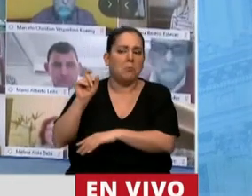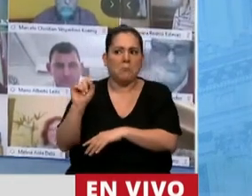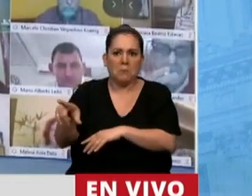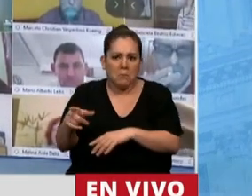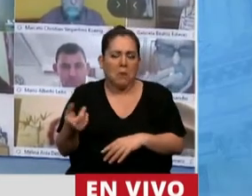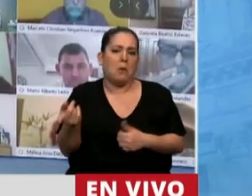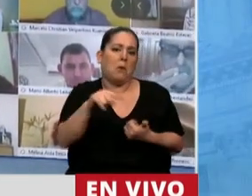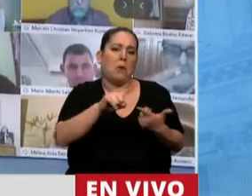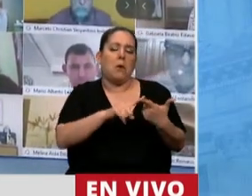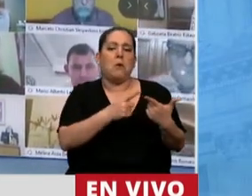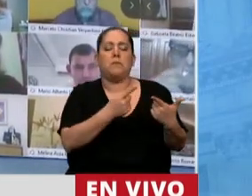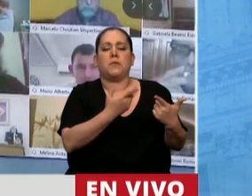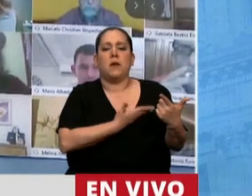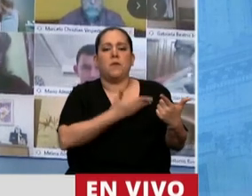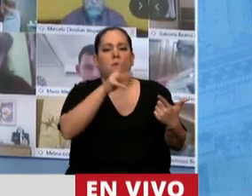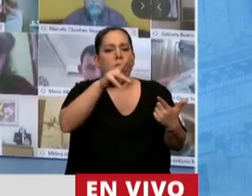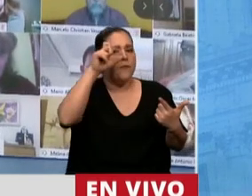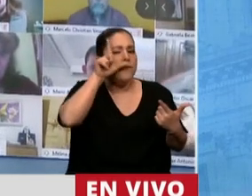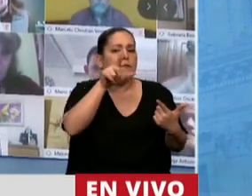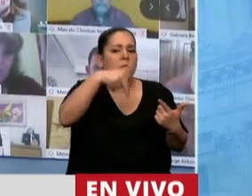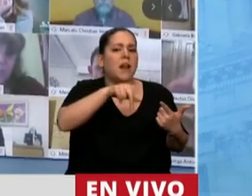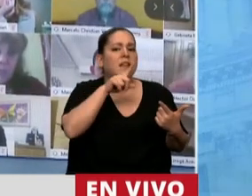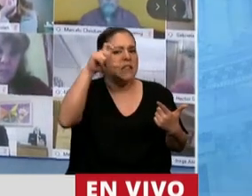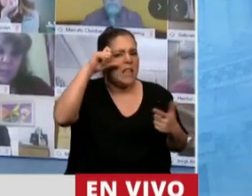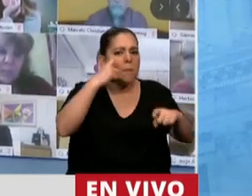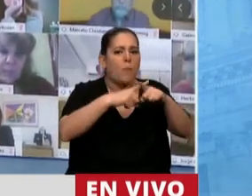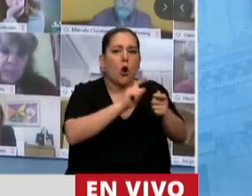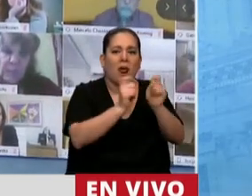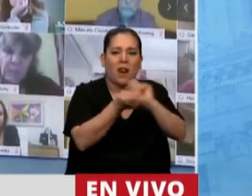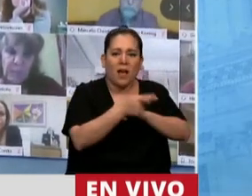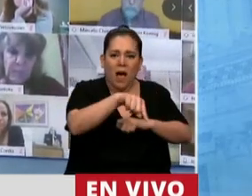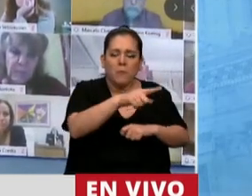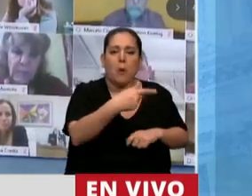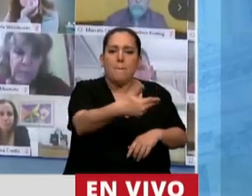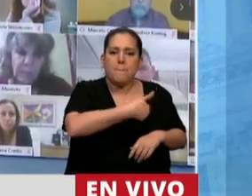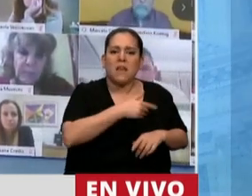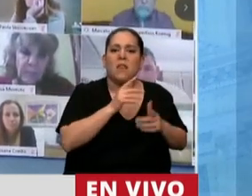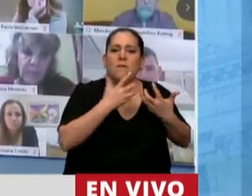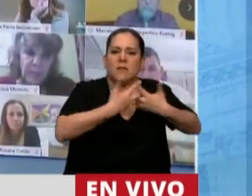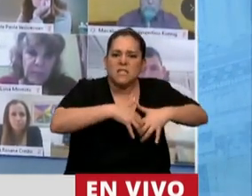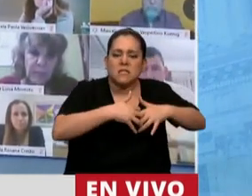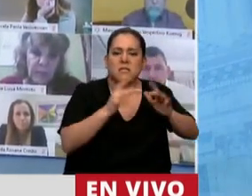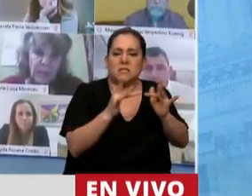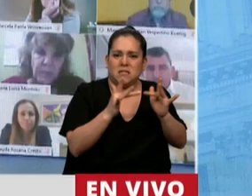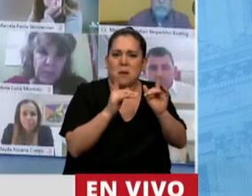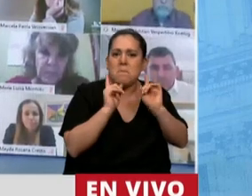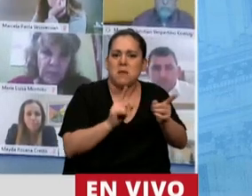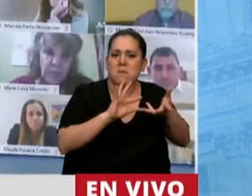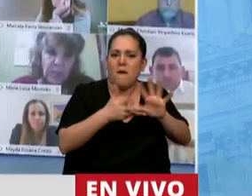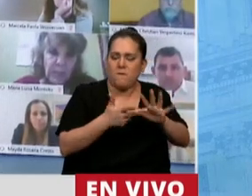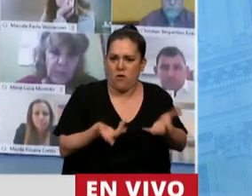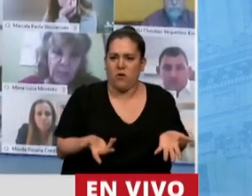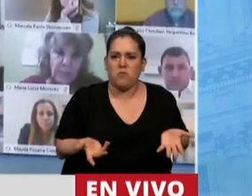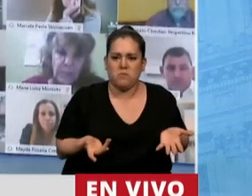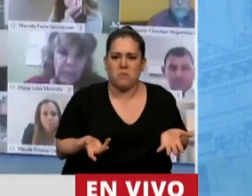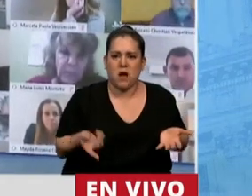por el Cambio, han tenido y tienen sesiones de este tipo. Mírense ahí y